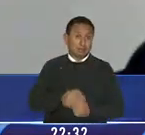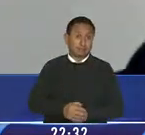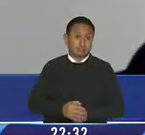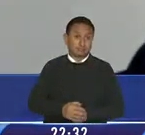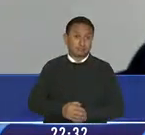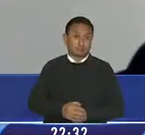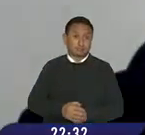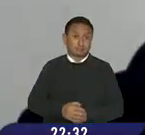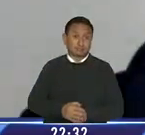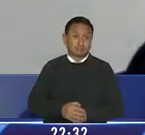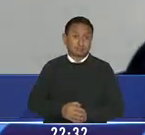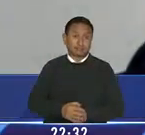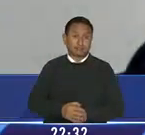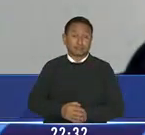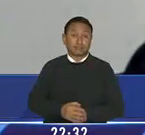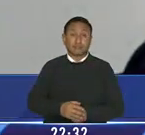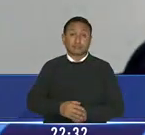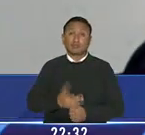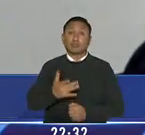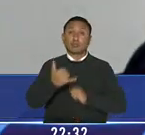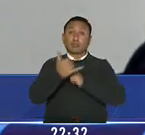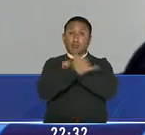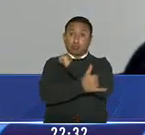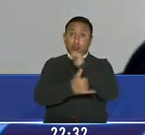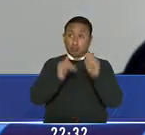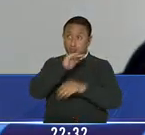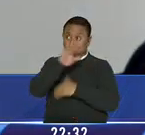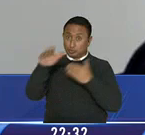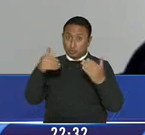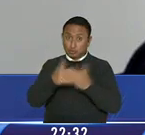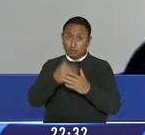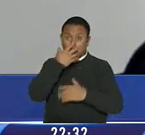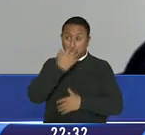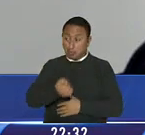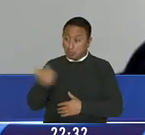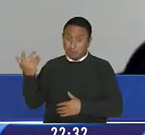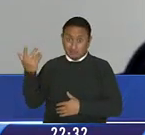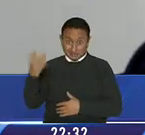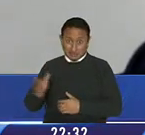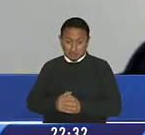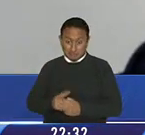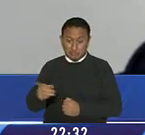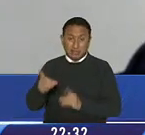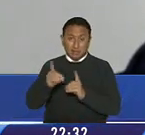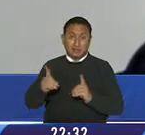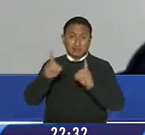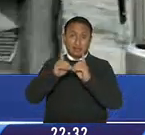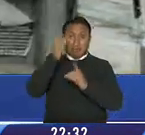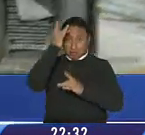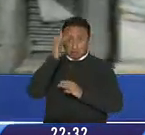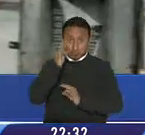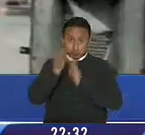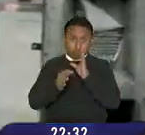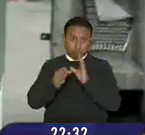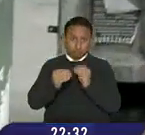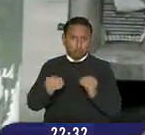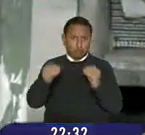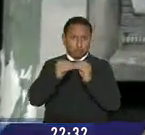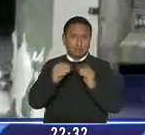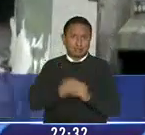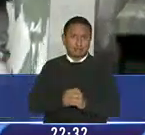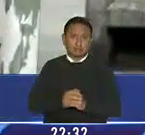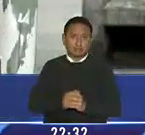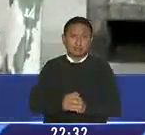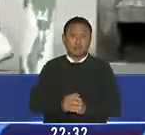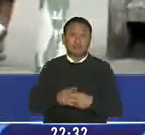los sitios en los que se ha hecho el retiro de la mascarilla desafortunadamente ha crecido el número de contagios y es que a diario en nuestros